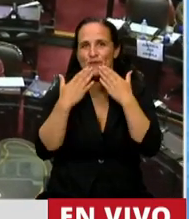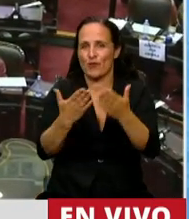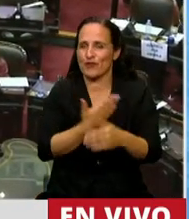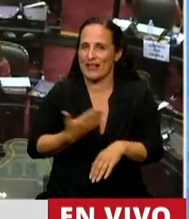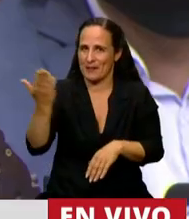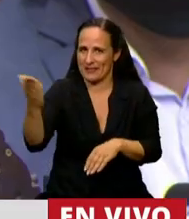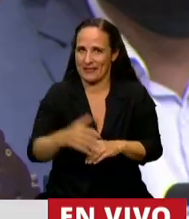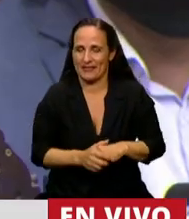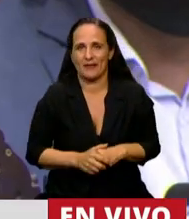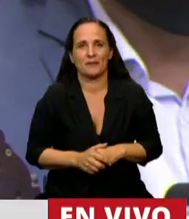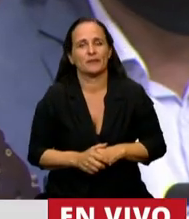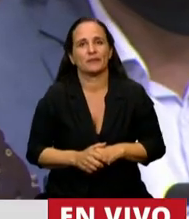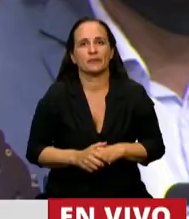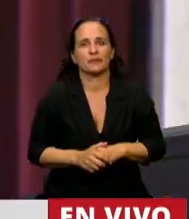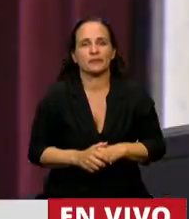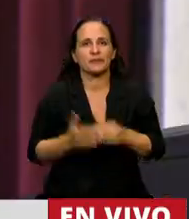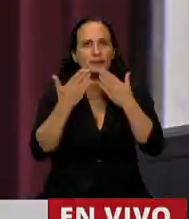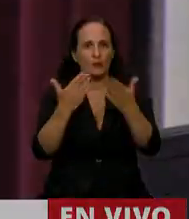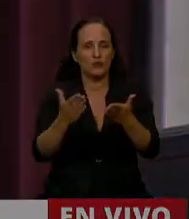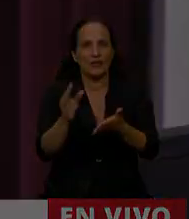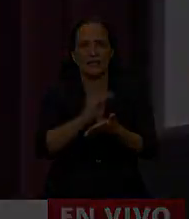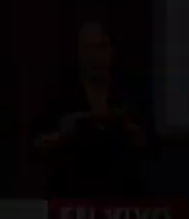señor Presidente. Muchas gracias, diputado Ramón.